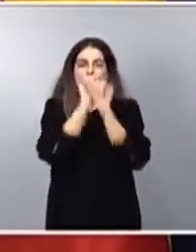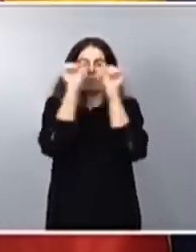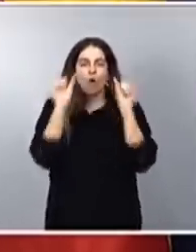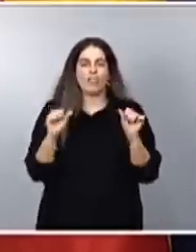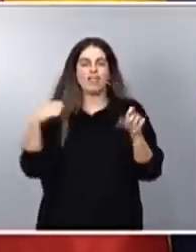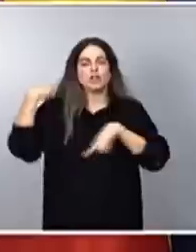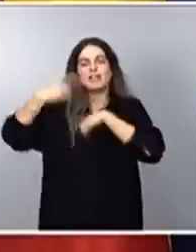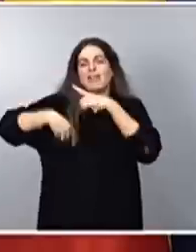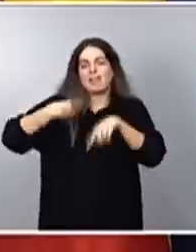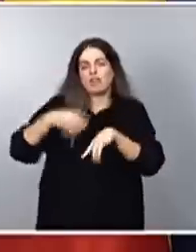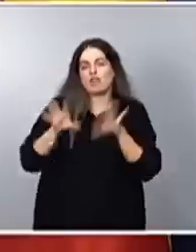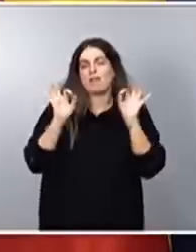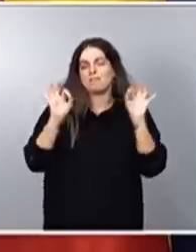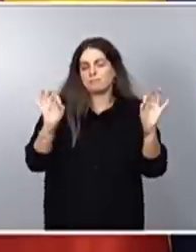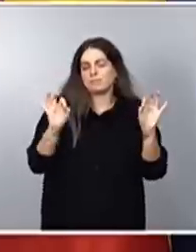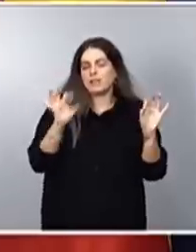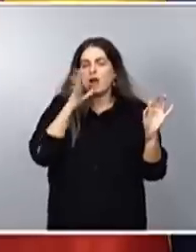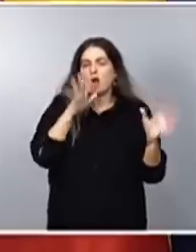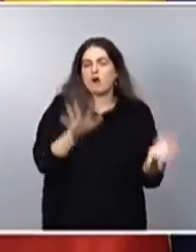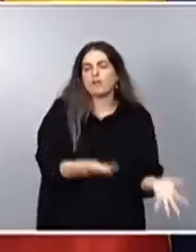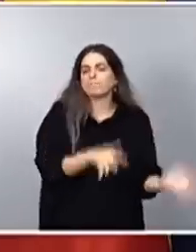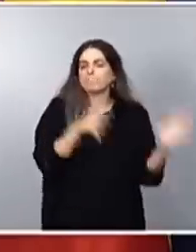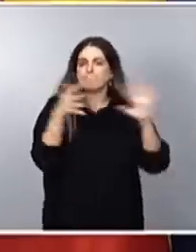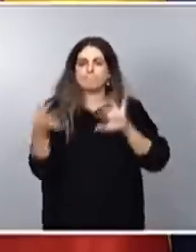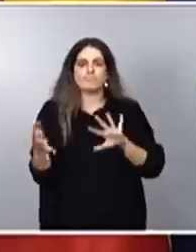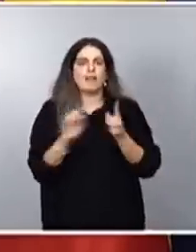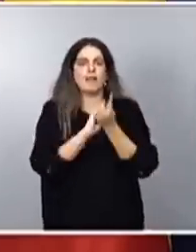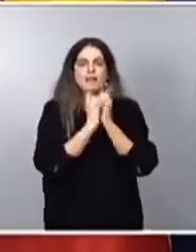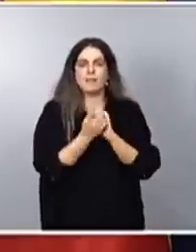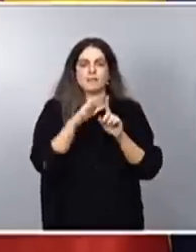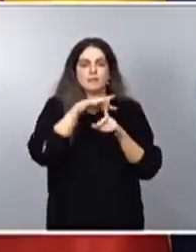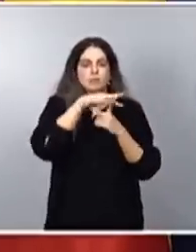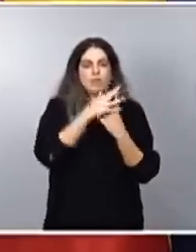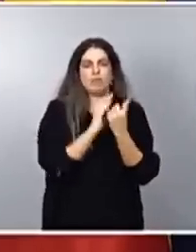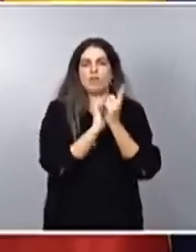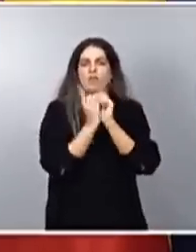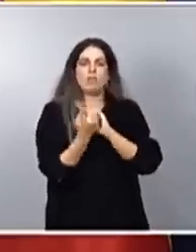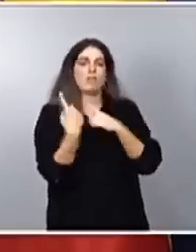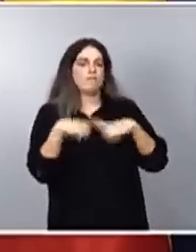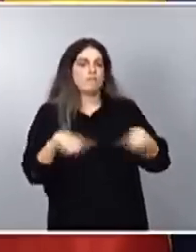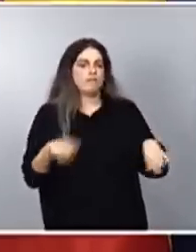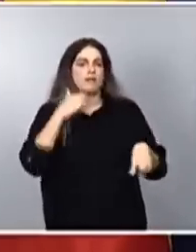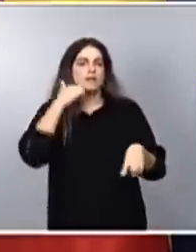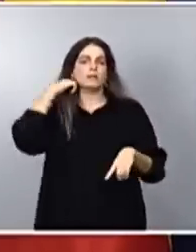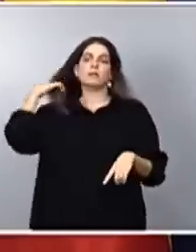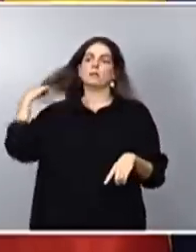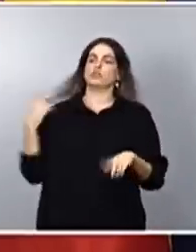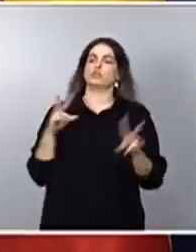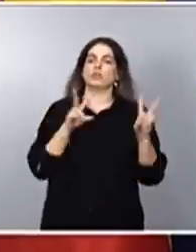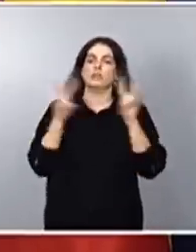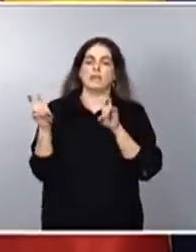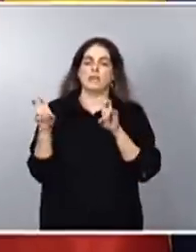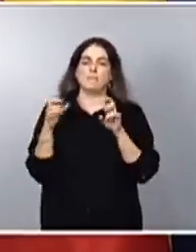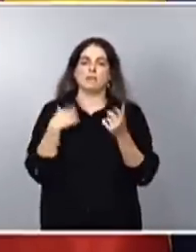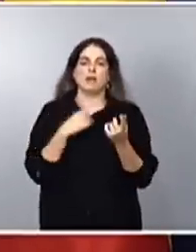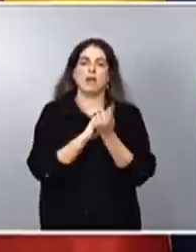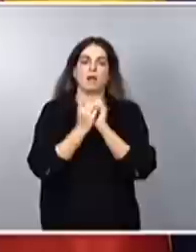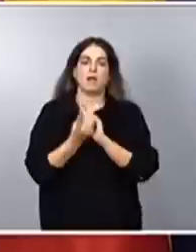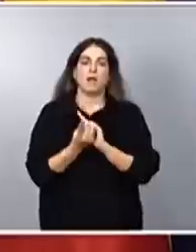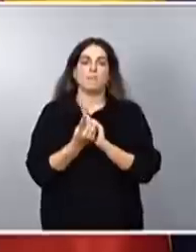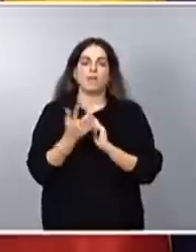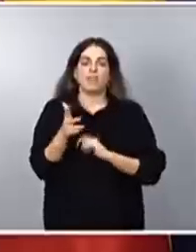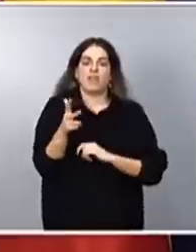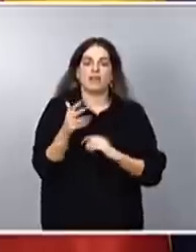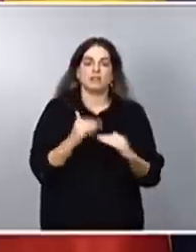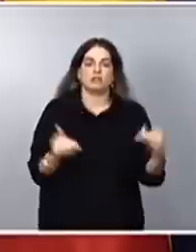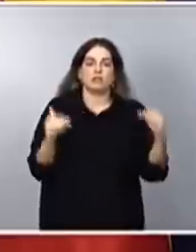empezamos a revertir esa situación y avanzamos en algunas cuestiones que a mí me parecen clave, como es la equiparación de derechos entre los matrimonios